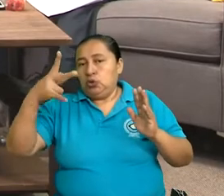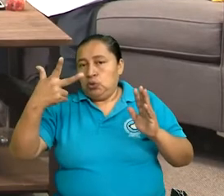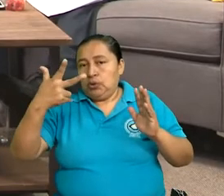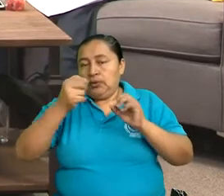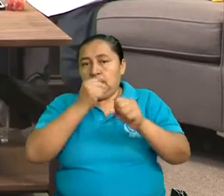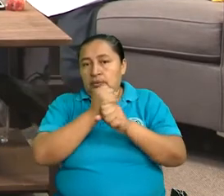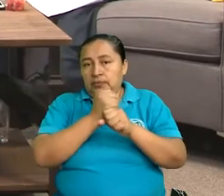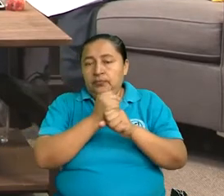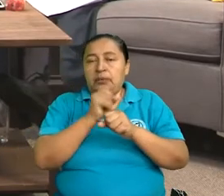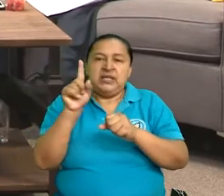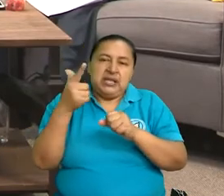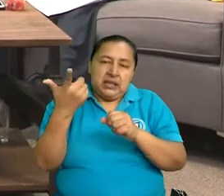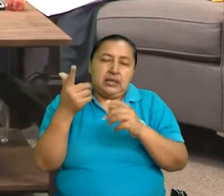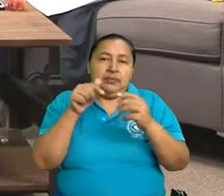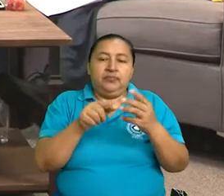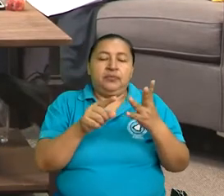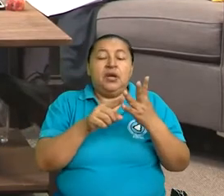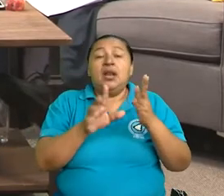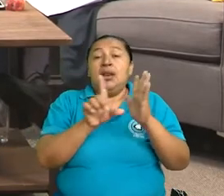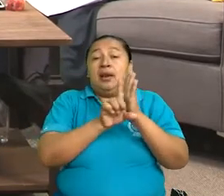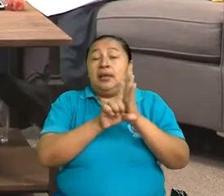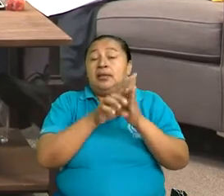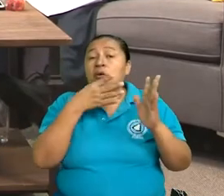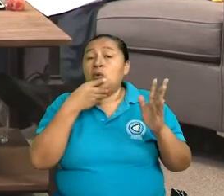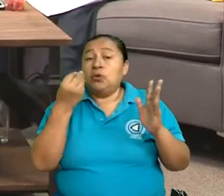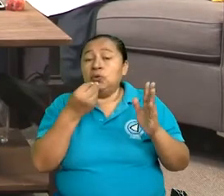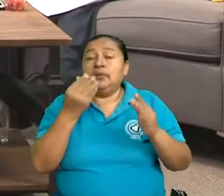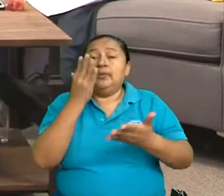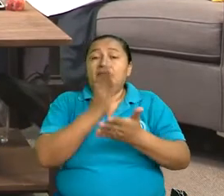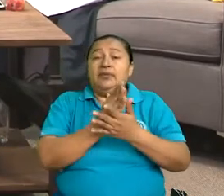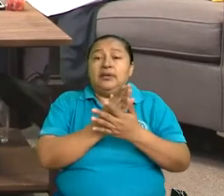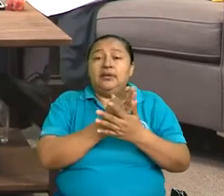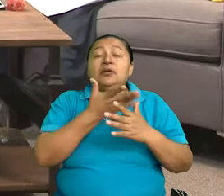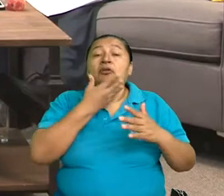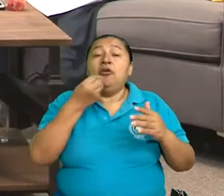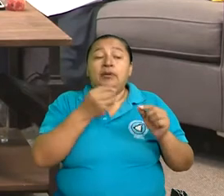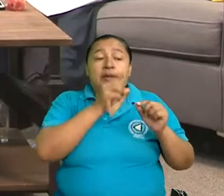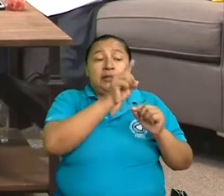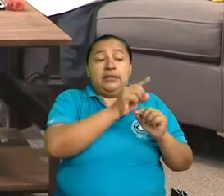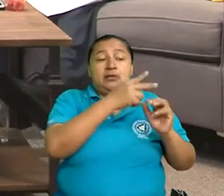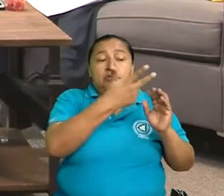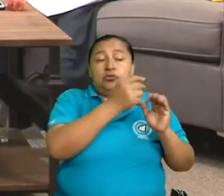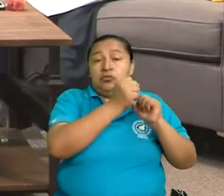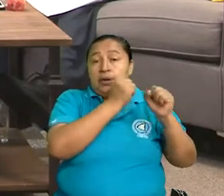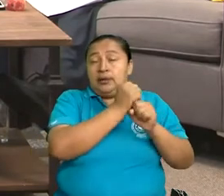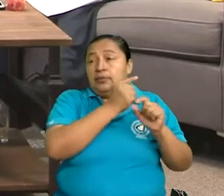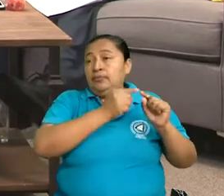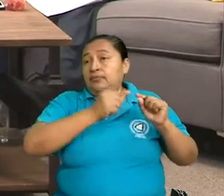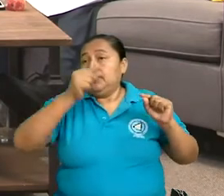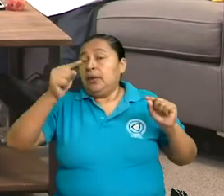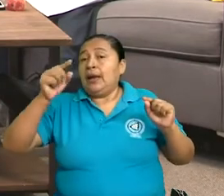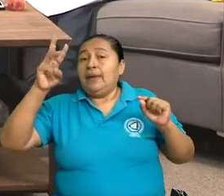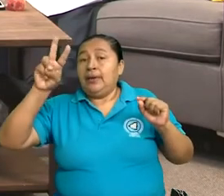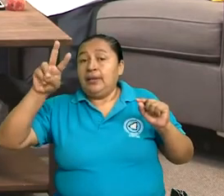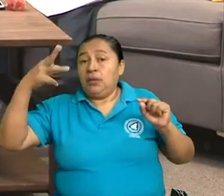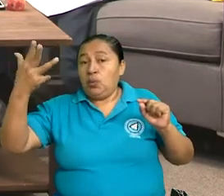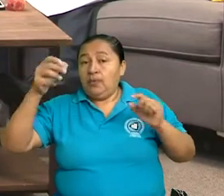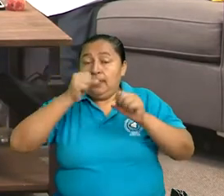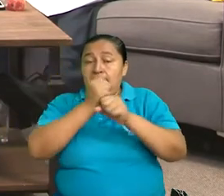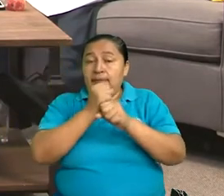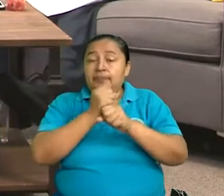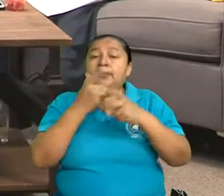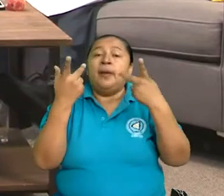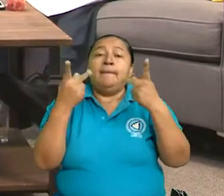18 años no cumplidos. La ley del juventud define que son jóvenes de 18 años cumplidos a 30 años no cumplidos.